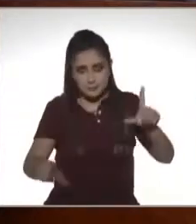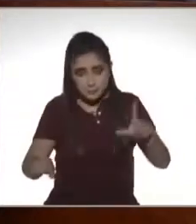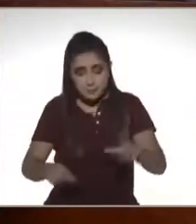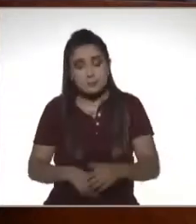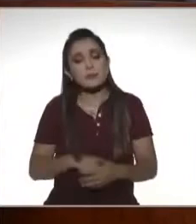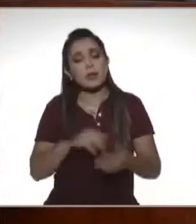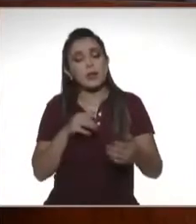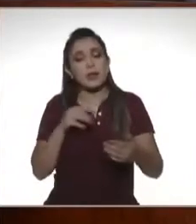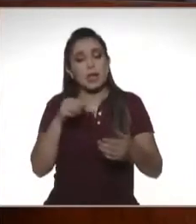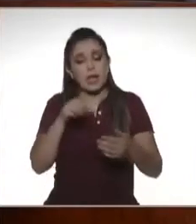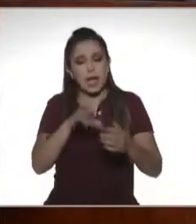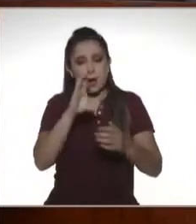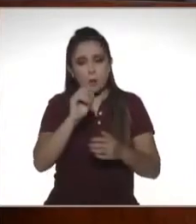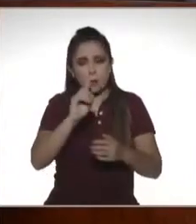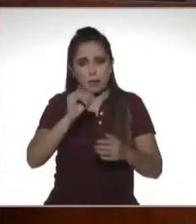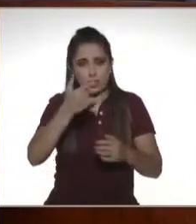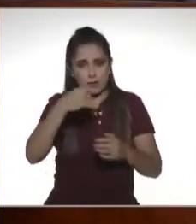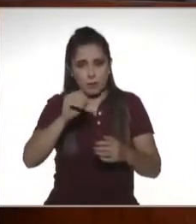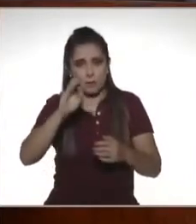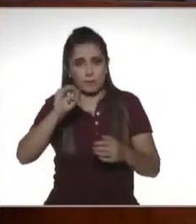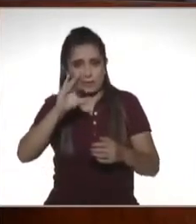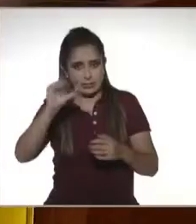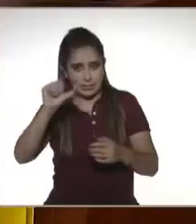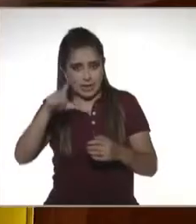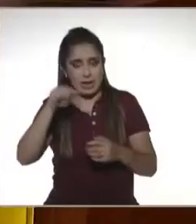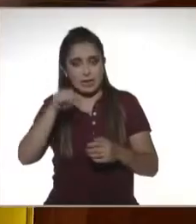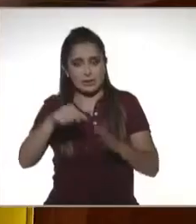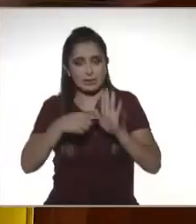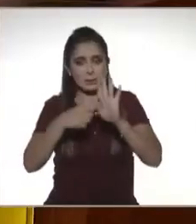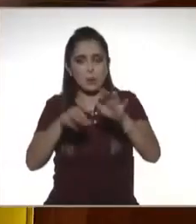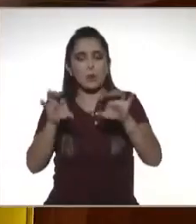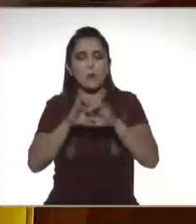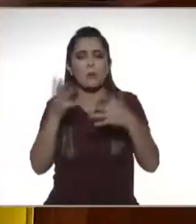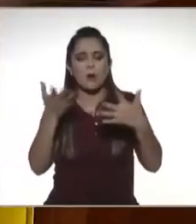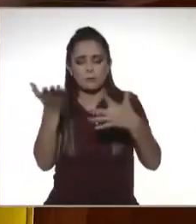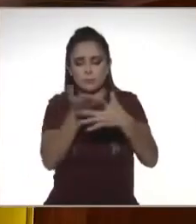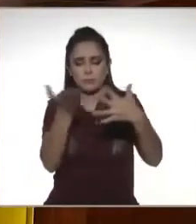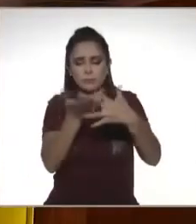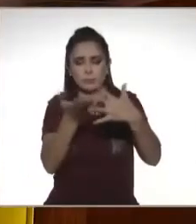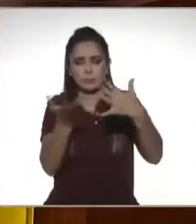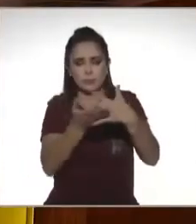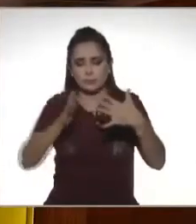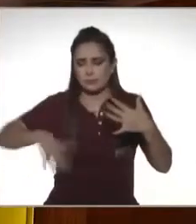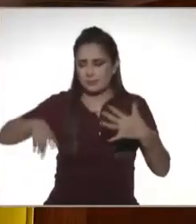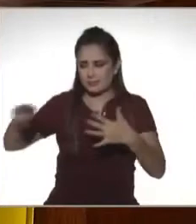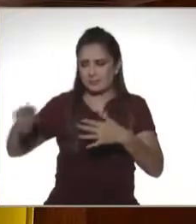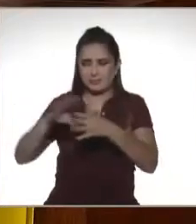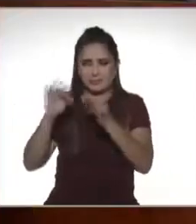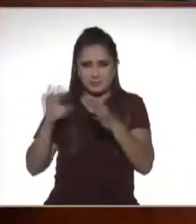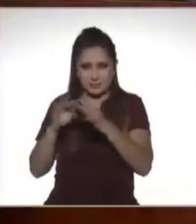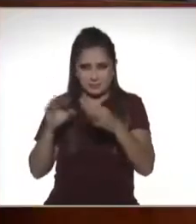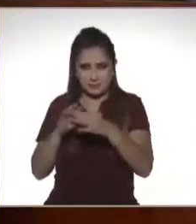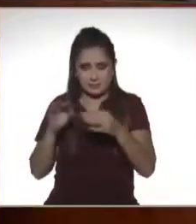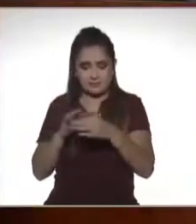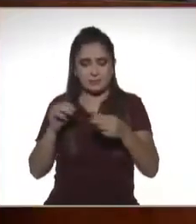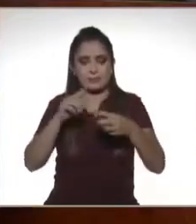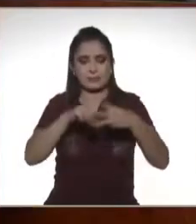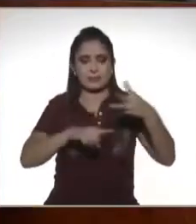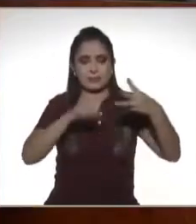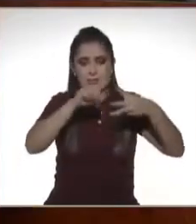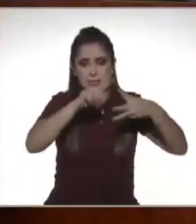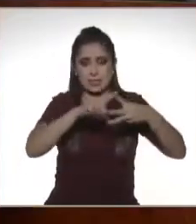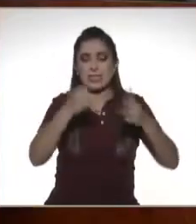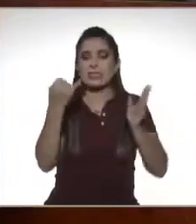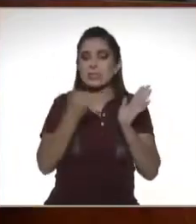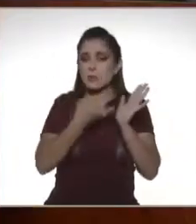una disposición en el Código Fiscal que nos señala cómo se dividen las contribuciones, que son las que ya mencionó, y una de ellas son